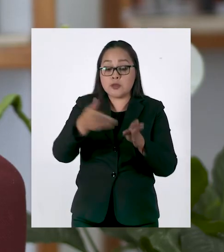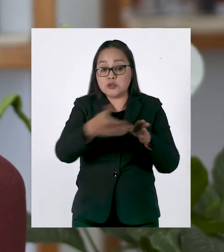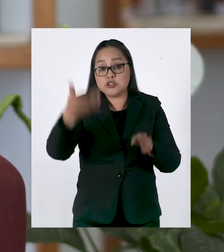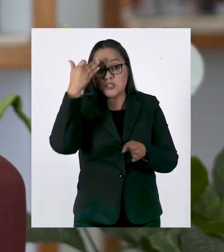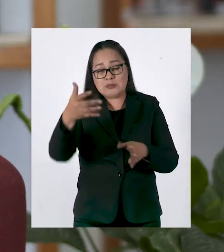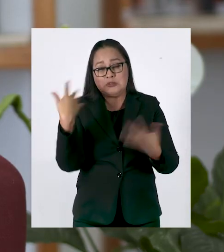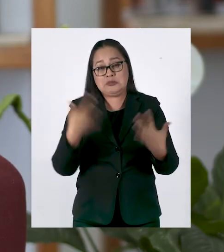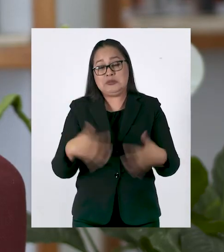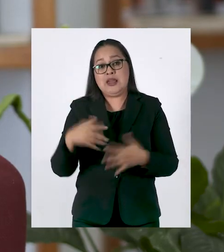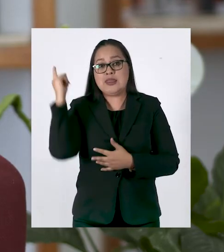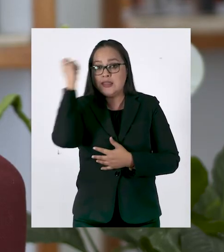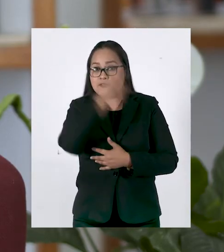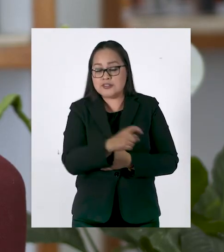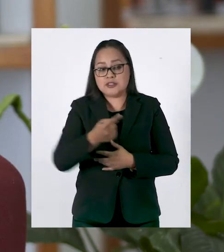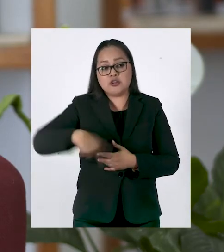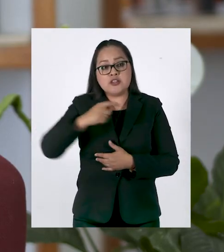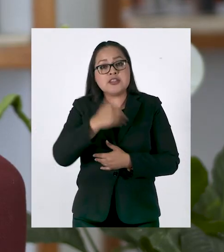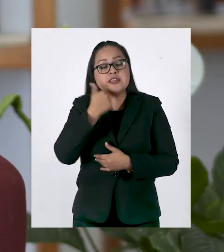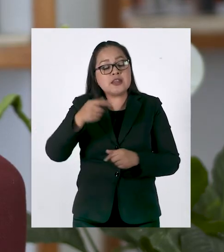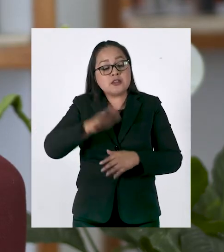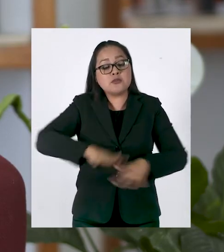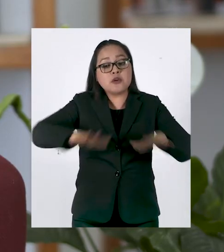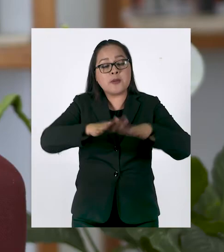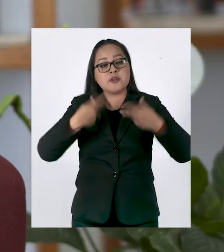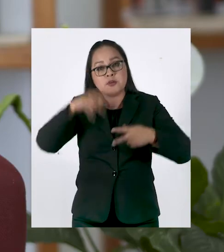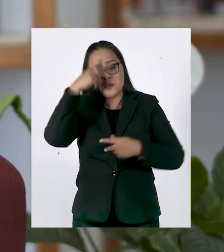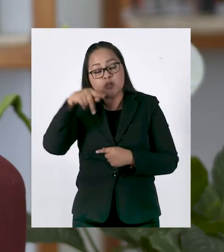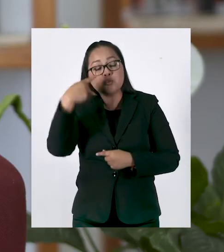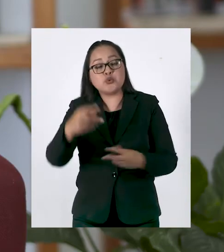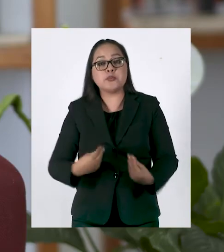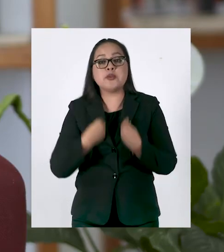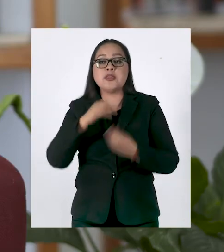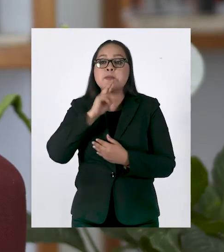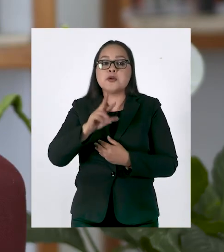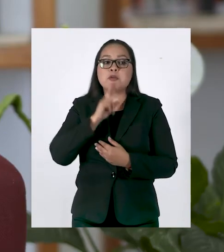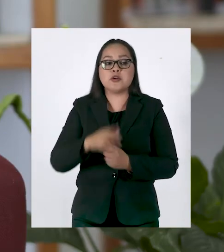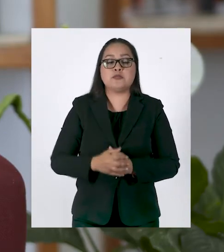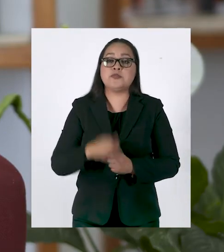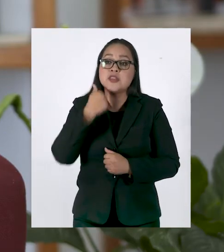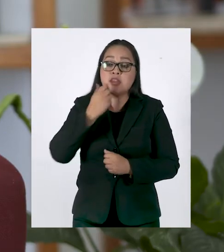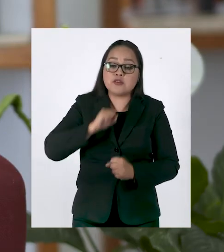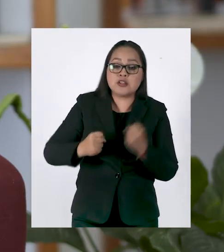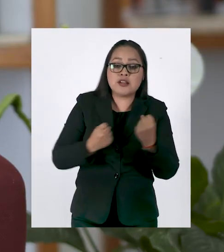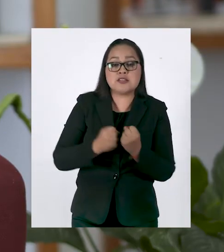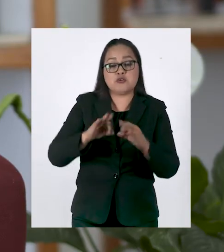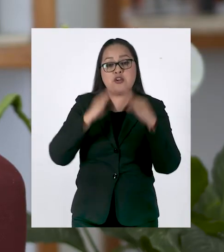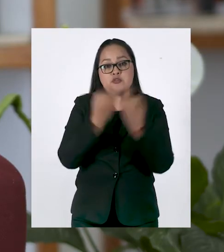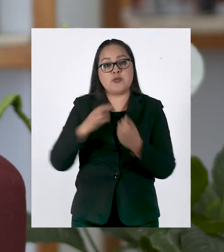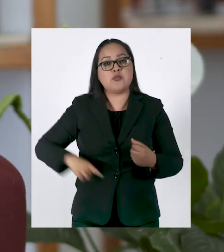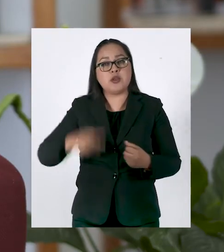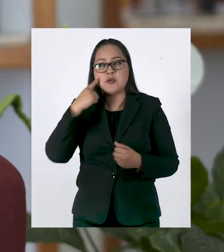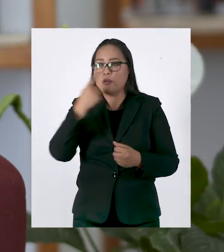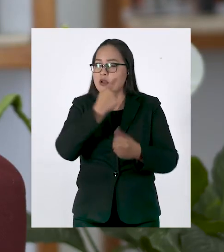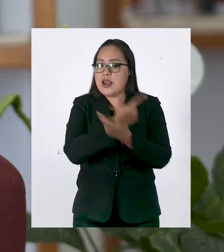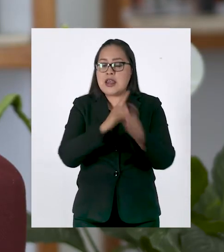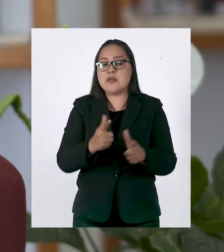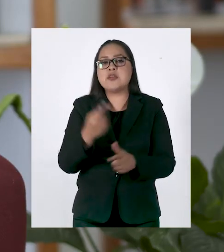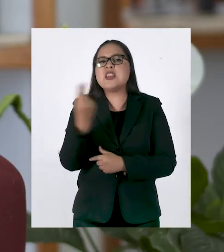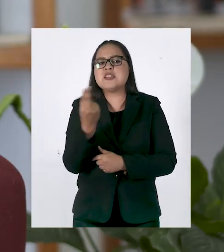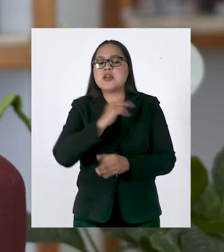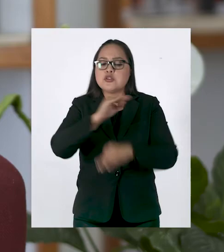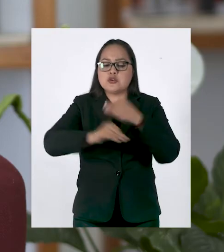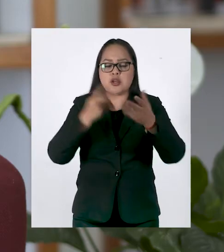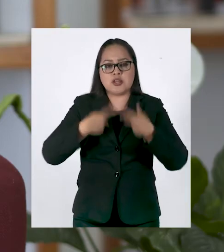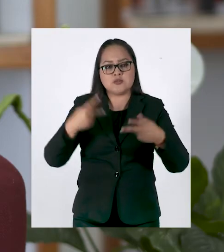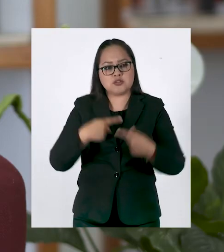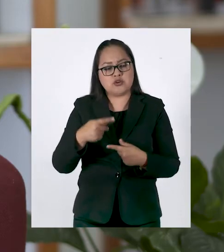este es un periodo intenso y con miras a mejorar la vida de las y los mexicanos. El fortalecimiento de la democracia requiere de todas